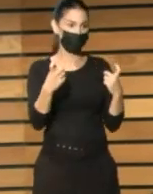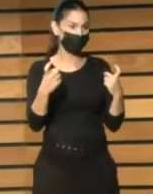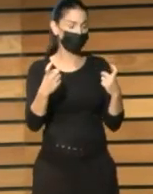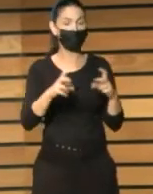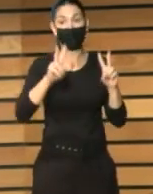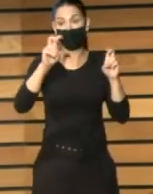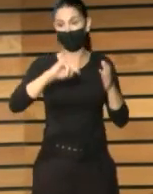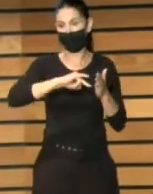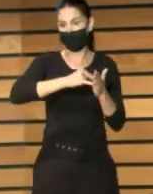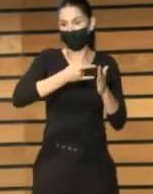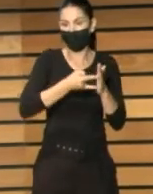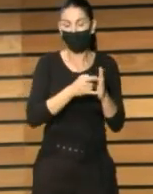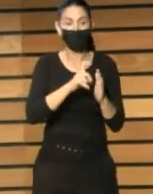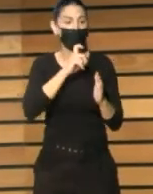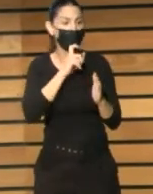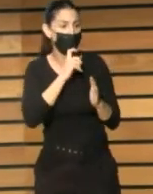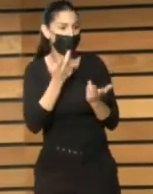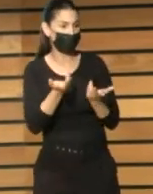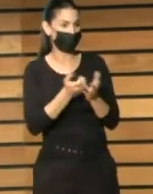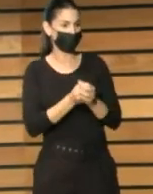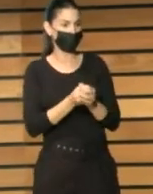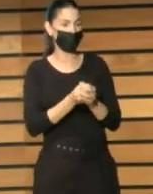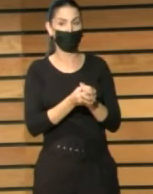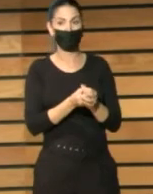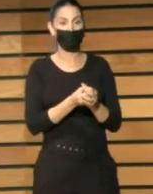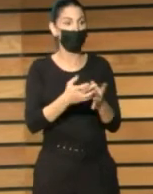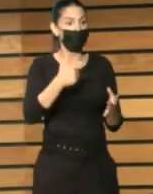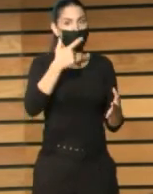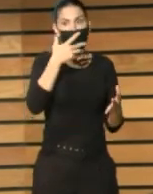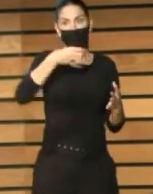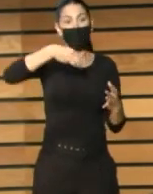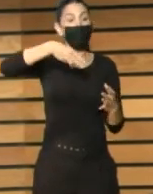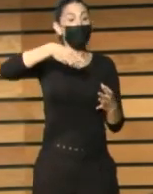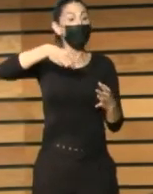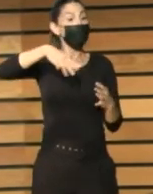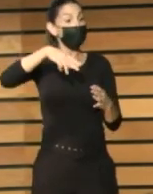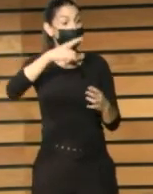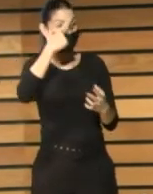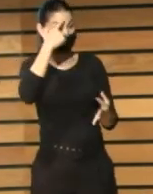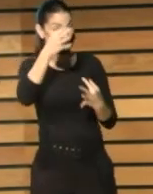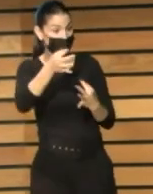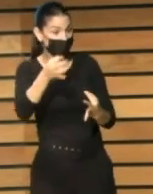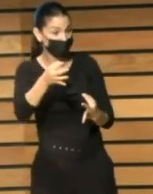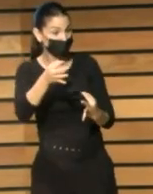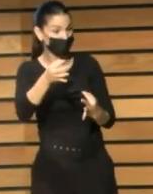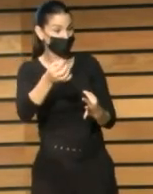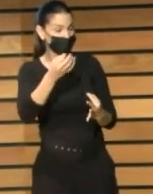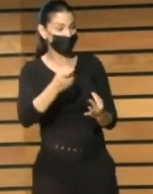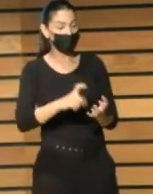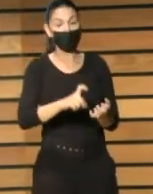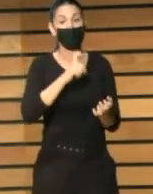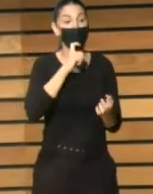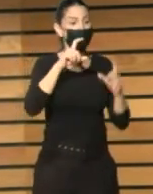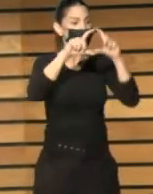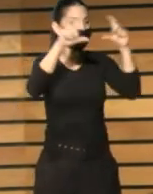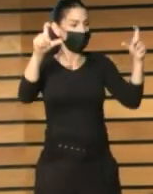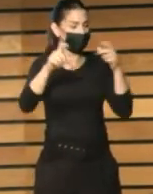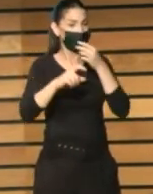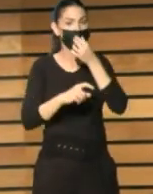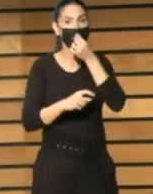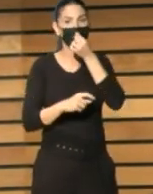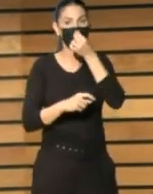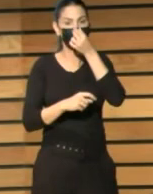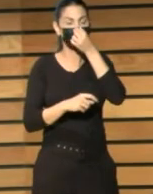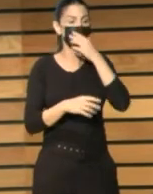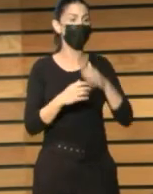formatos tienen que generar, qué metadatos tienen que generar o solicitar a la empresa que realice el proyecto,